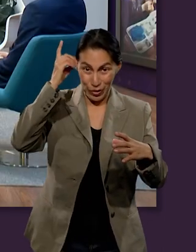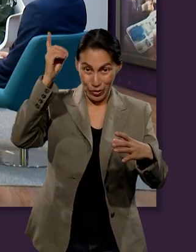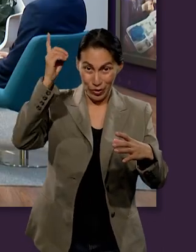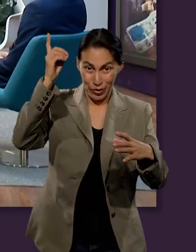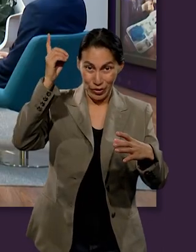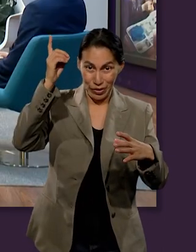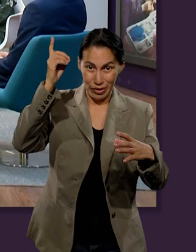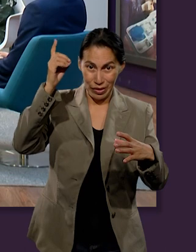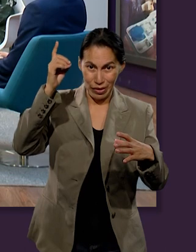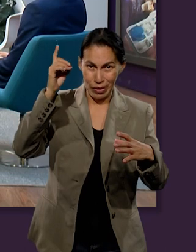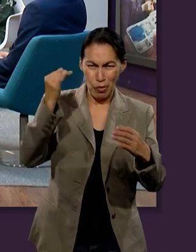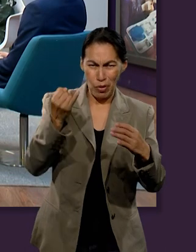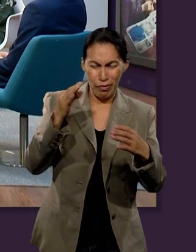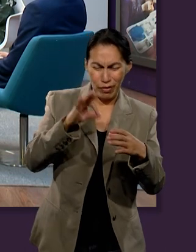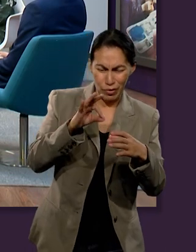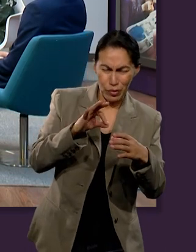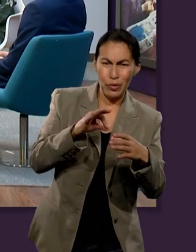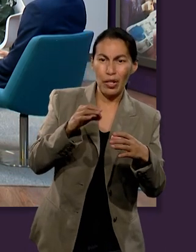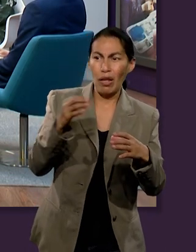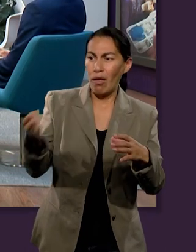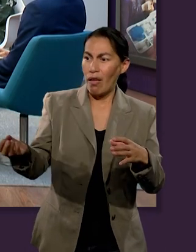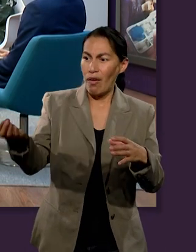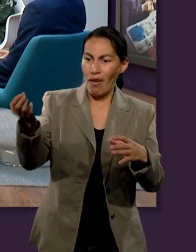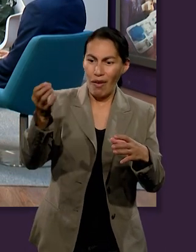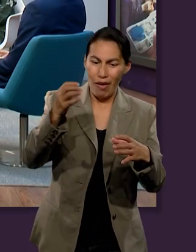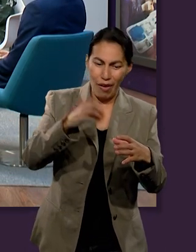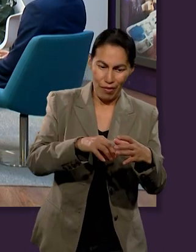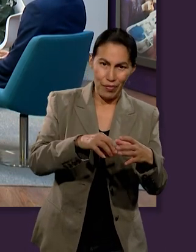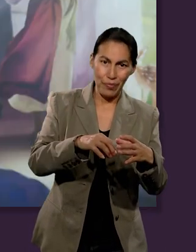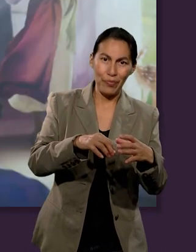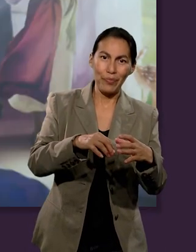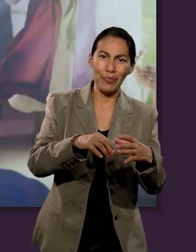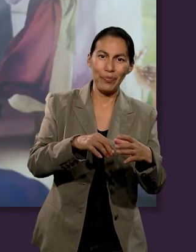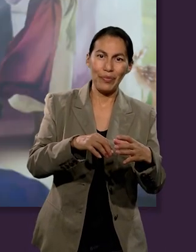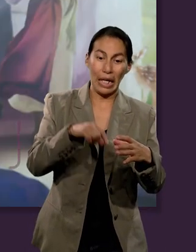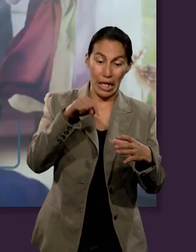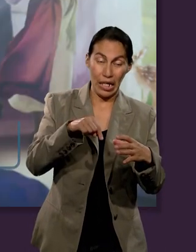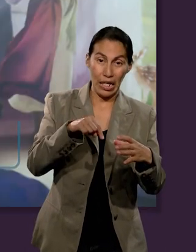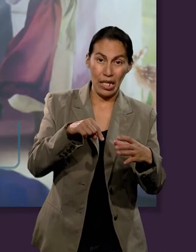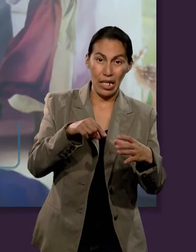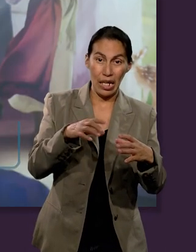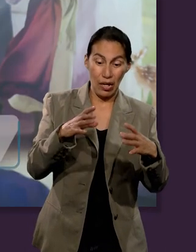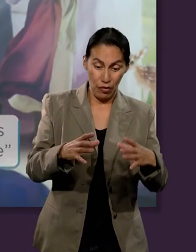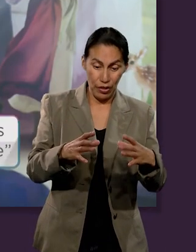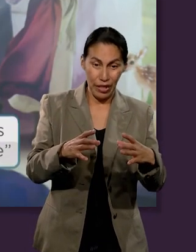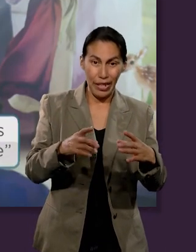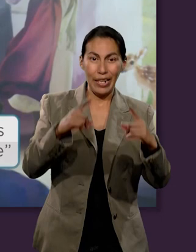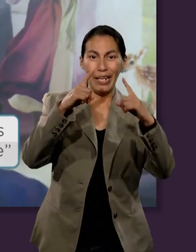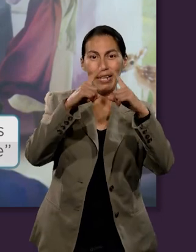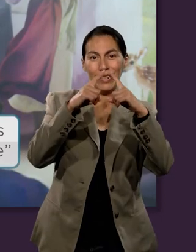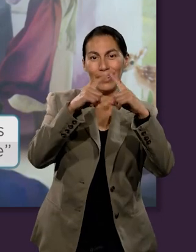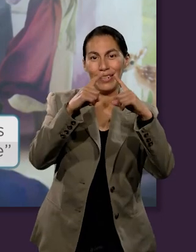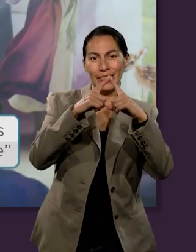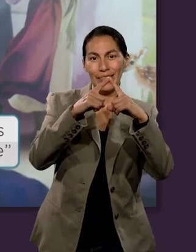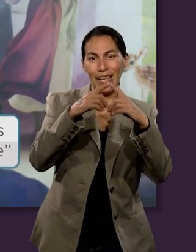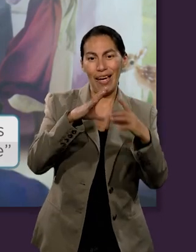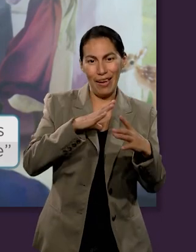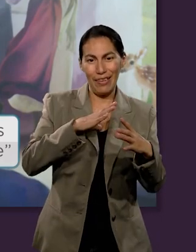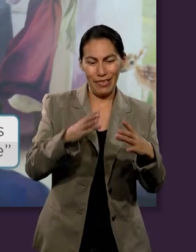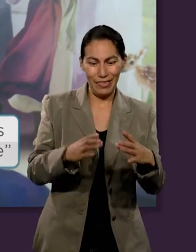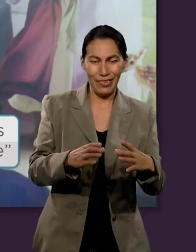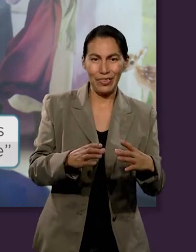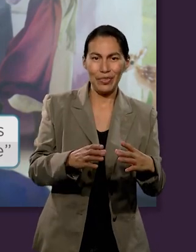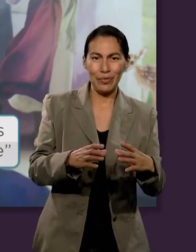por llamarlo de alguna forma. En nuestros tiempos, ese lugar es la iglesia. Ahí es donde nosotros vamos a colocar,